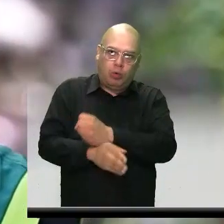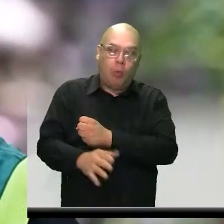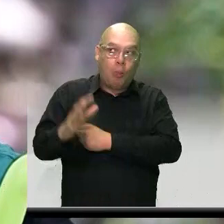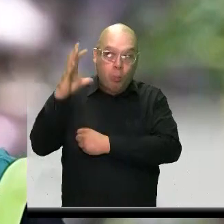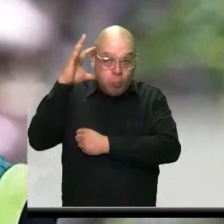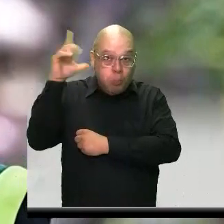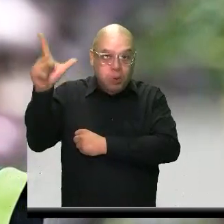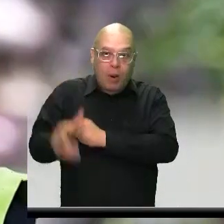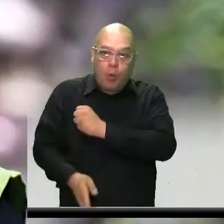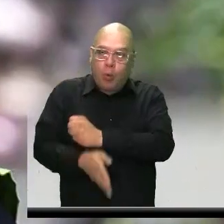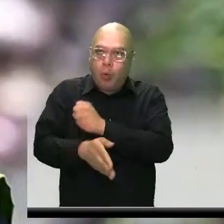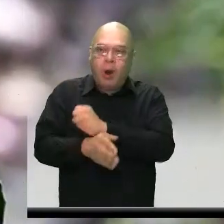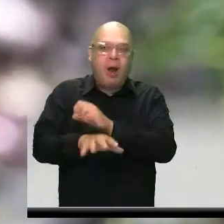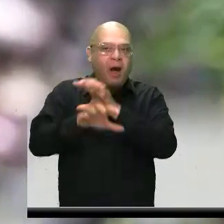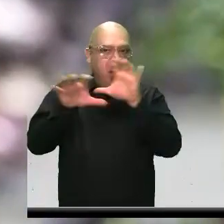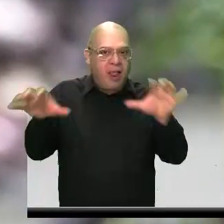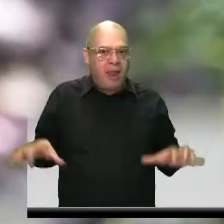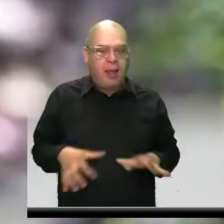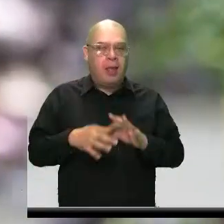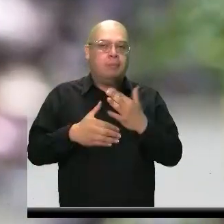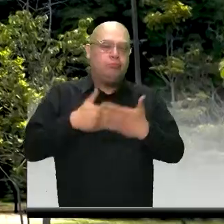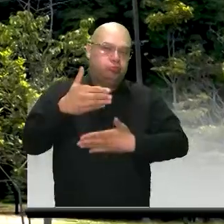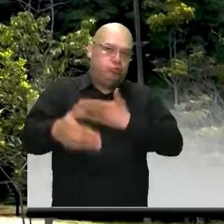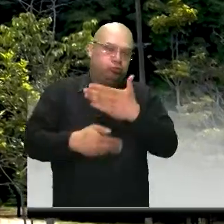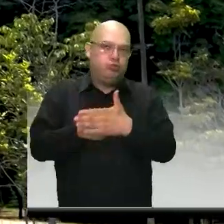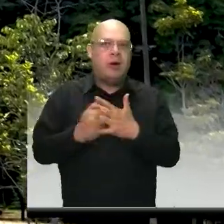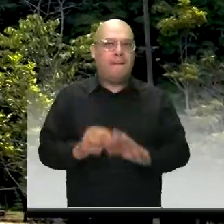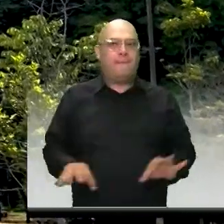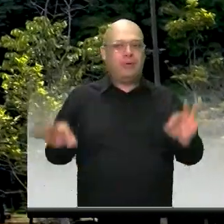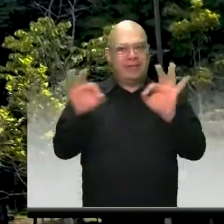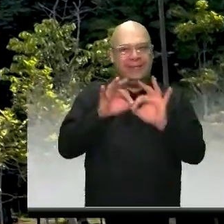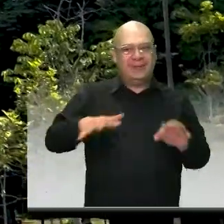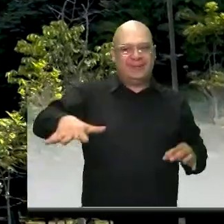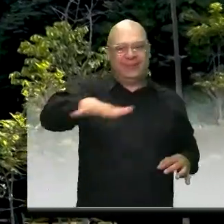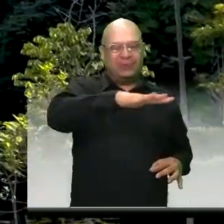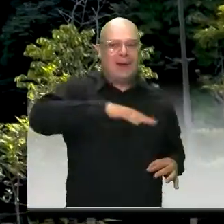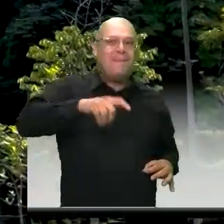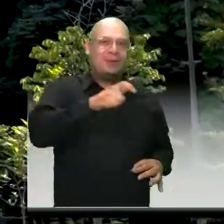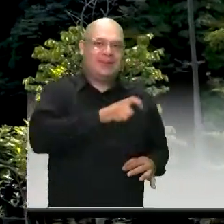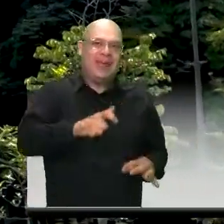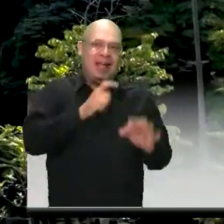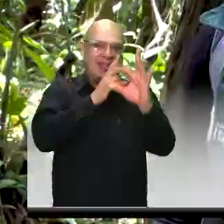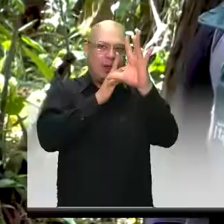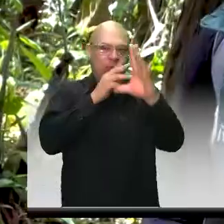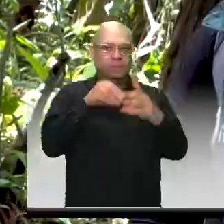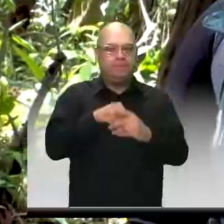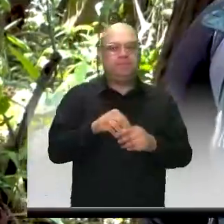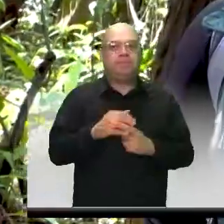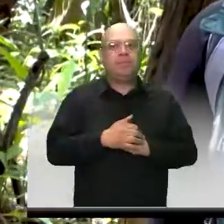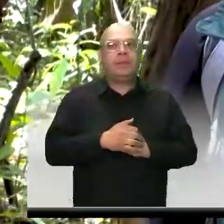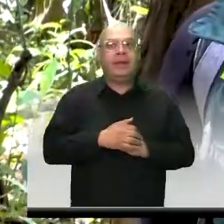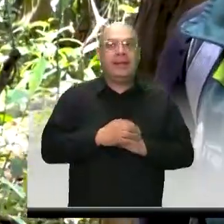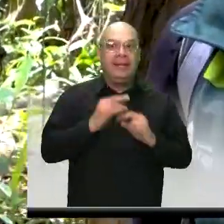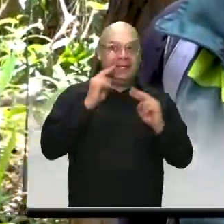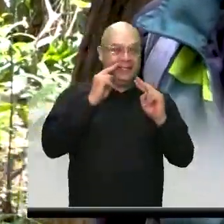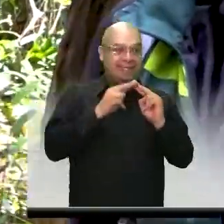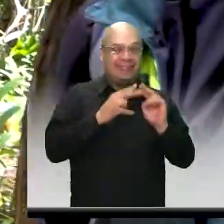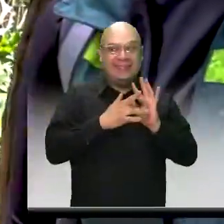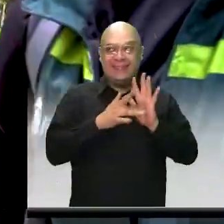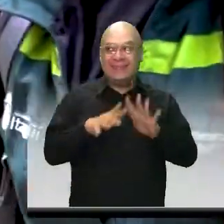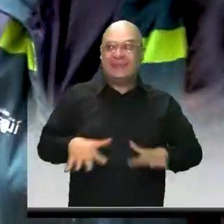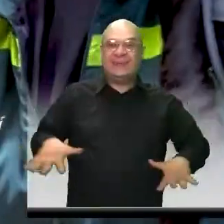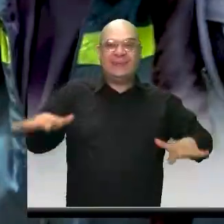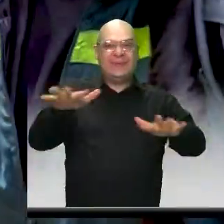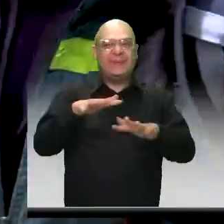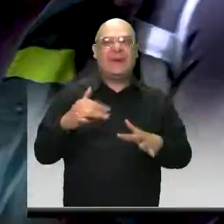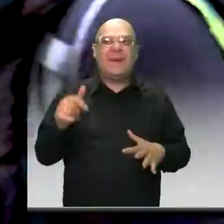acciones que nos llevan a conservar este valioso espacio para los itagüiseños. Anímate a conocer mucho más de nuestra humedal con los guías